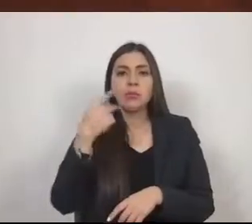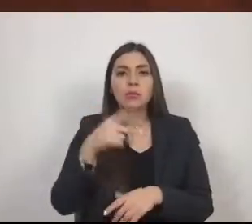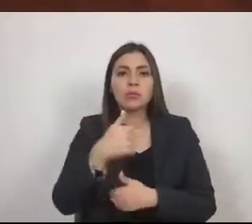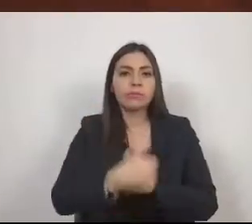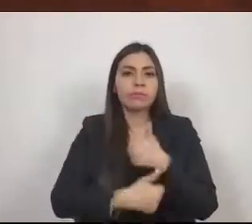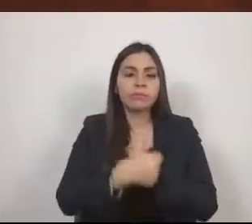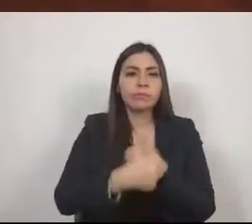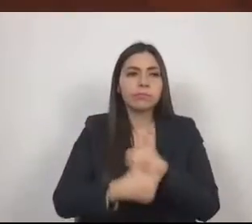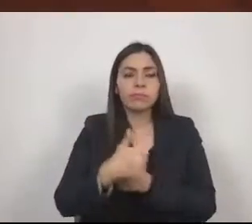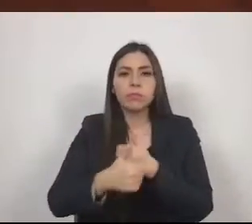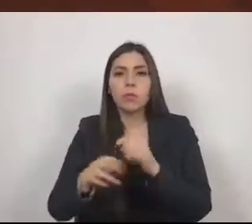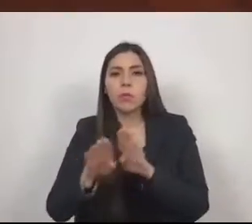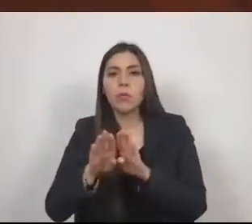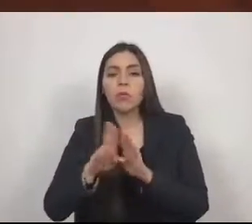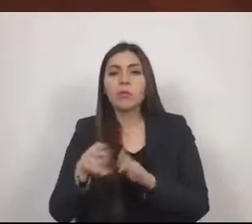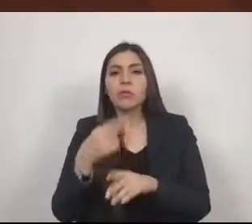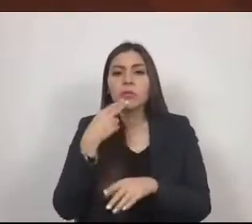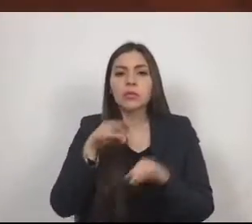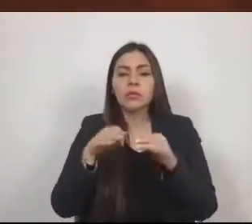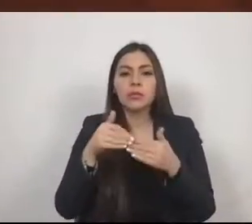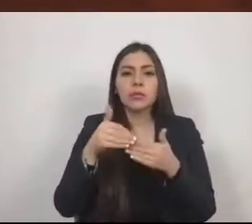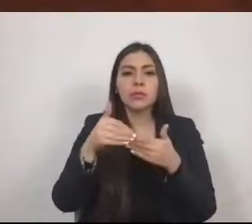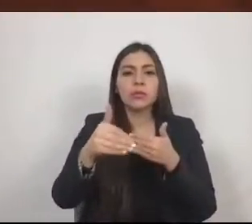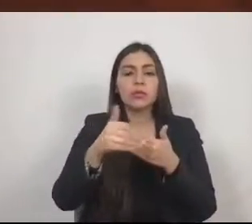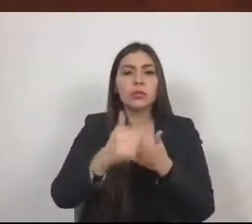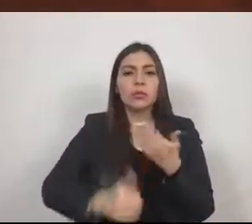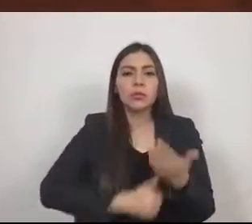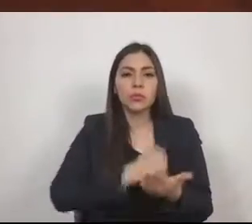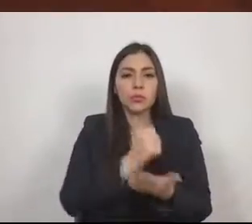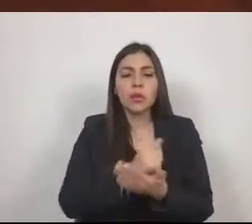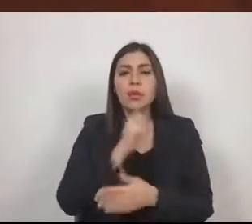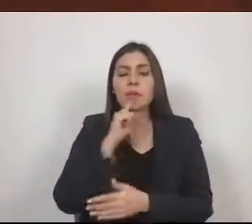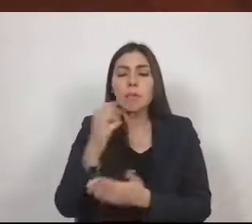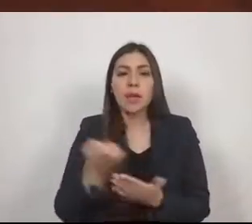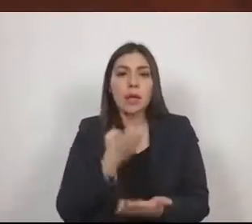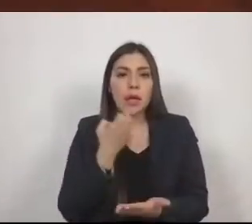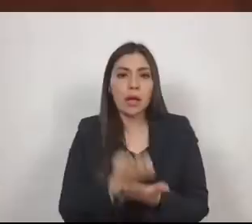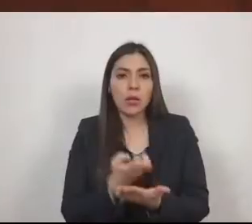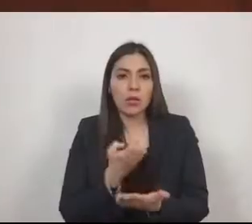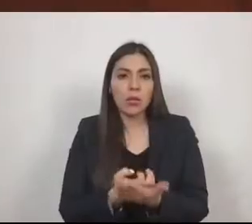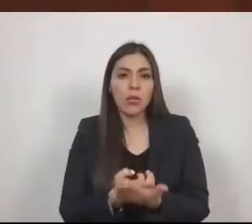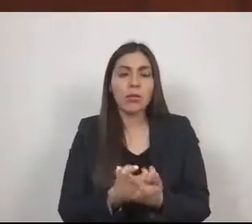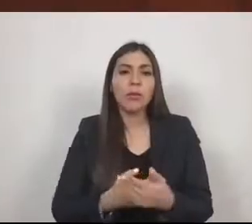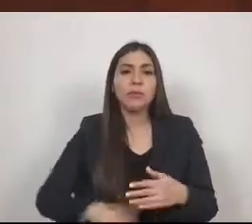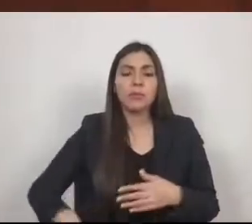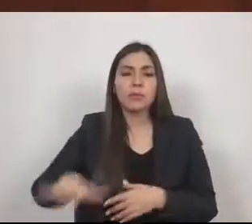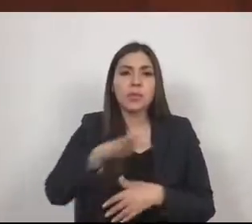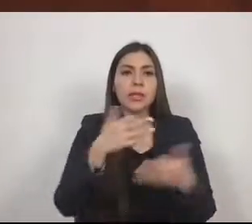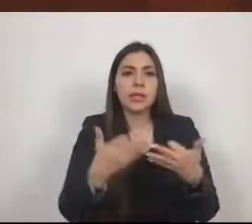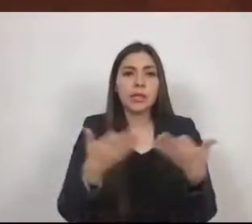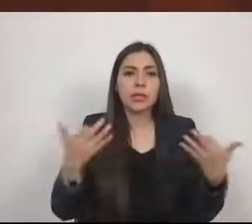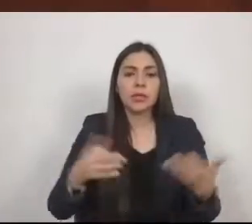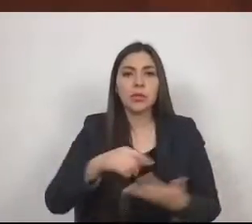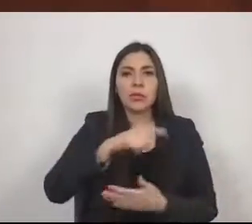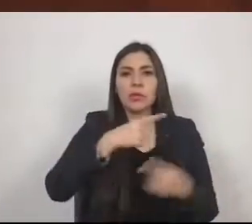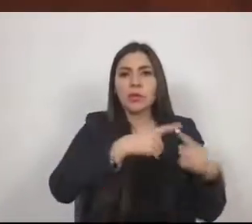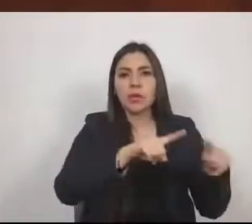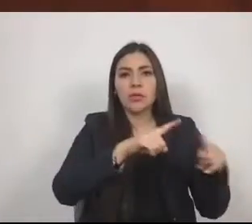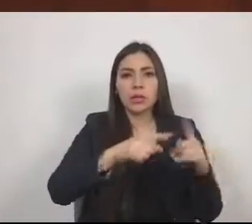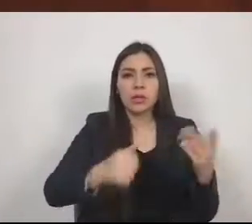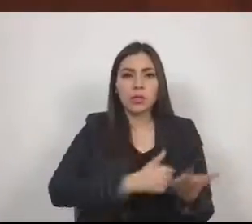funcionamiento regional, urbano y económico, del espacio territorial de las zonas metropolitanas.